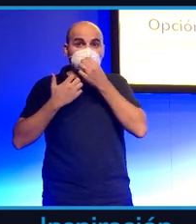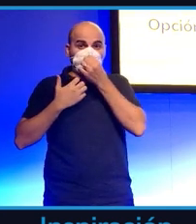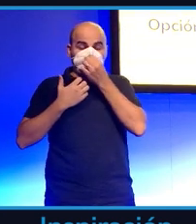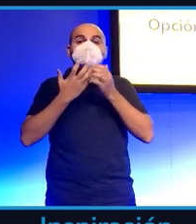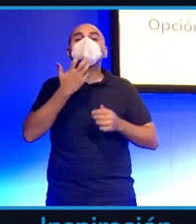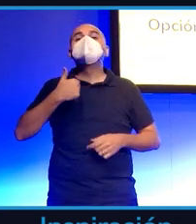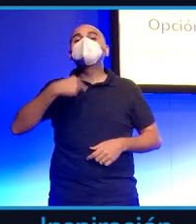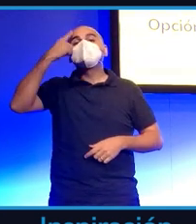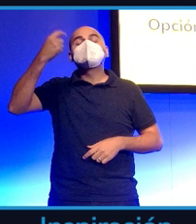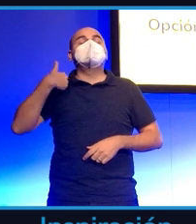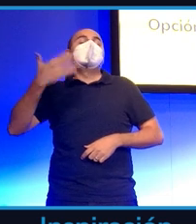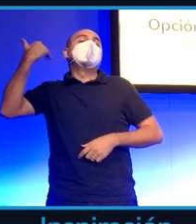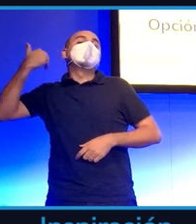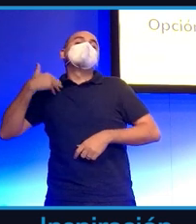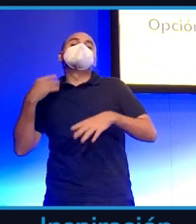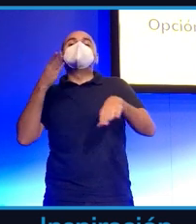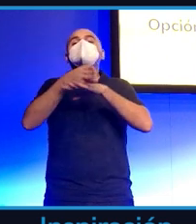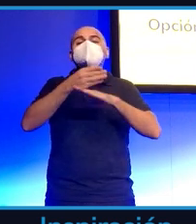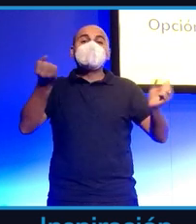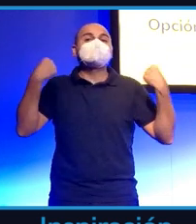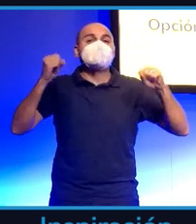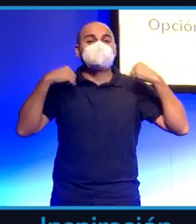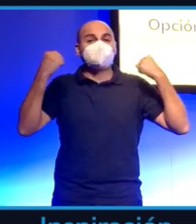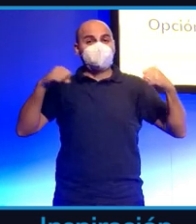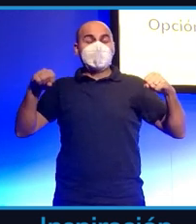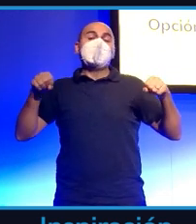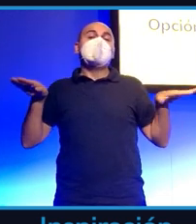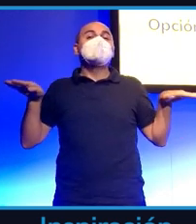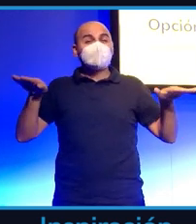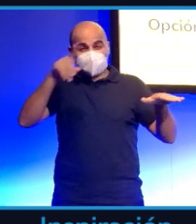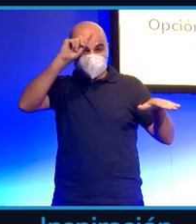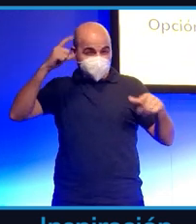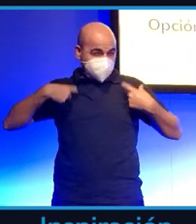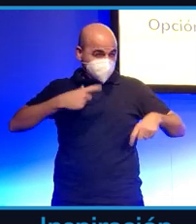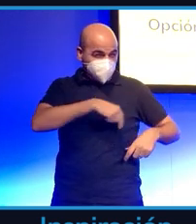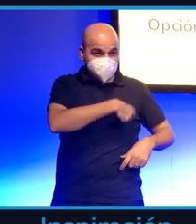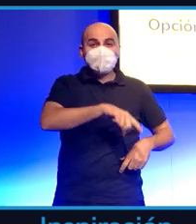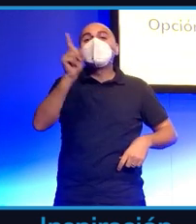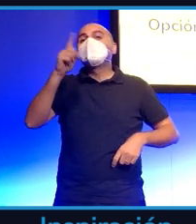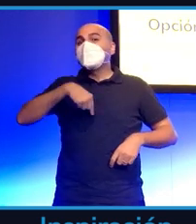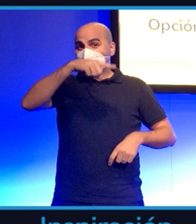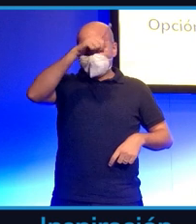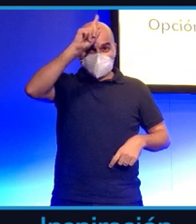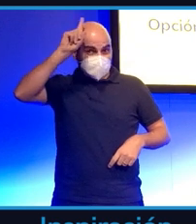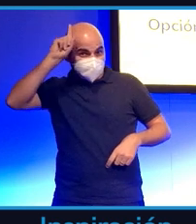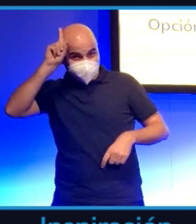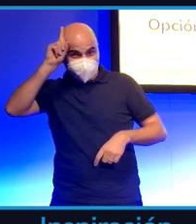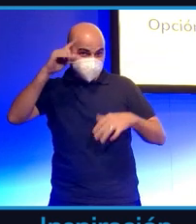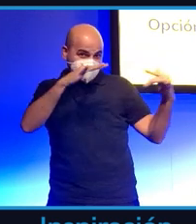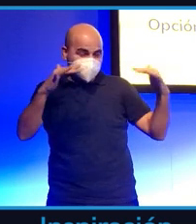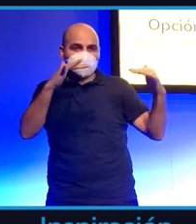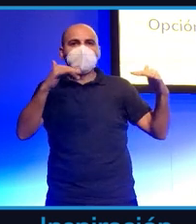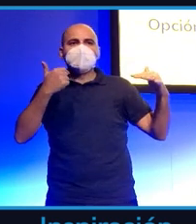del Atlético de Madrid, del Real Madrid y observaba gente que trabajaba para otros medios, que ya trabajaban 13, 14 horas